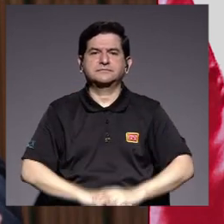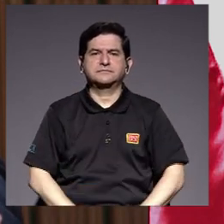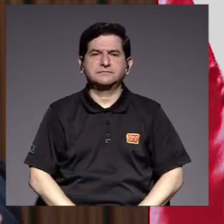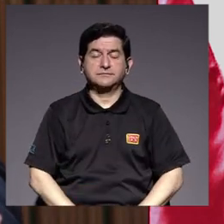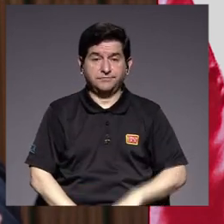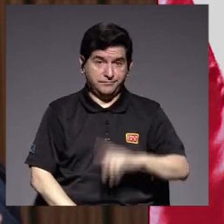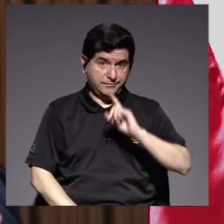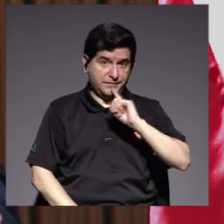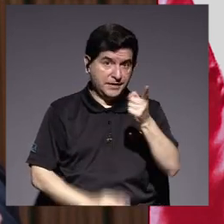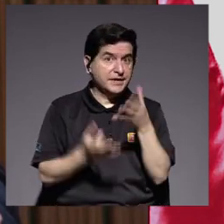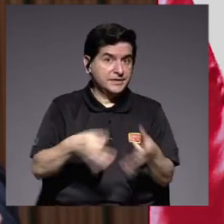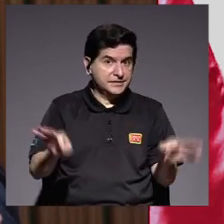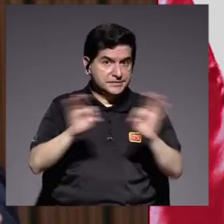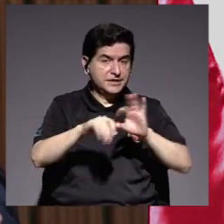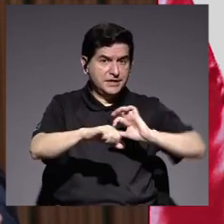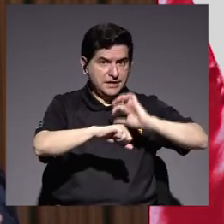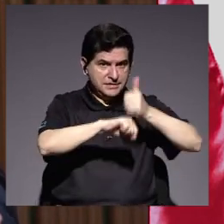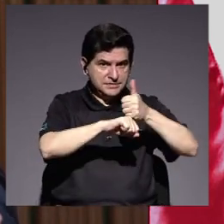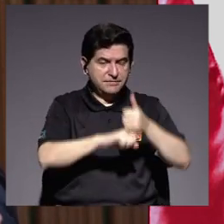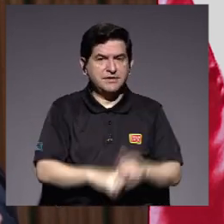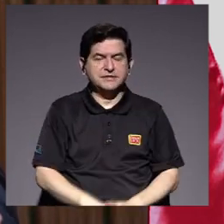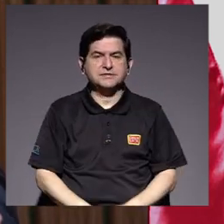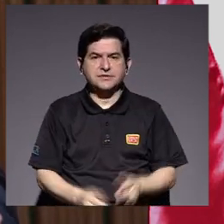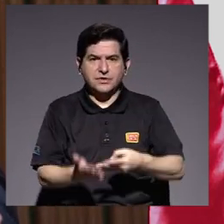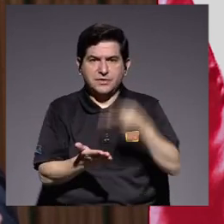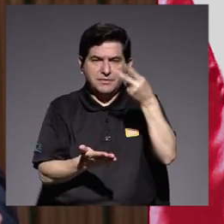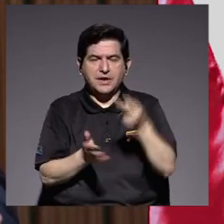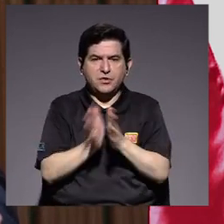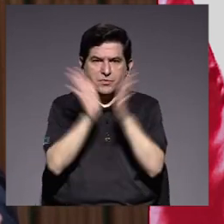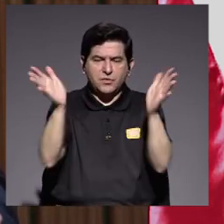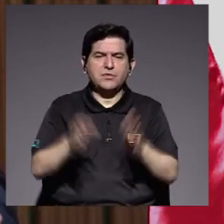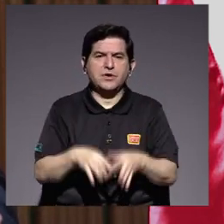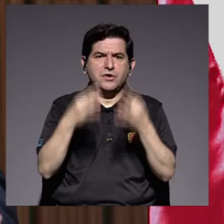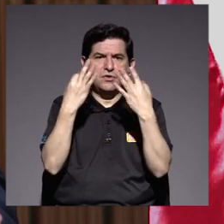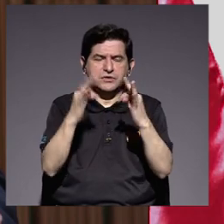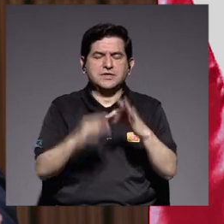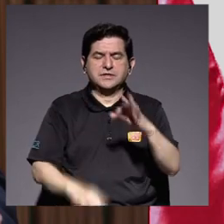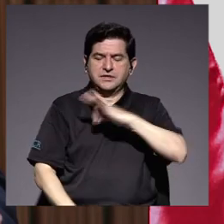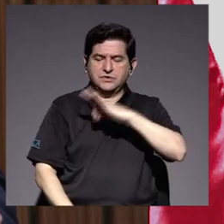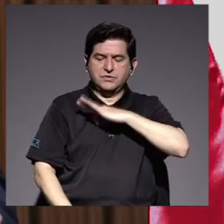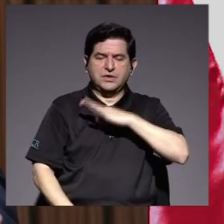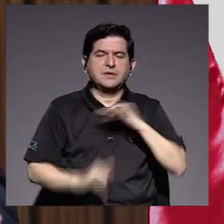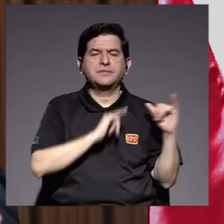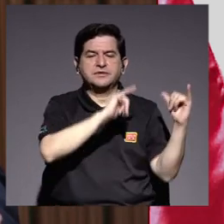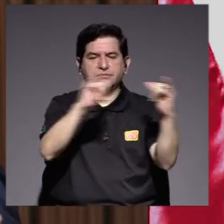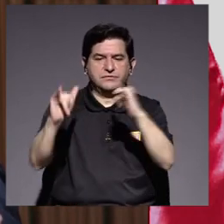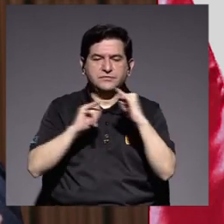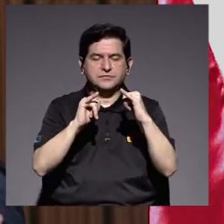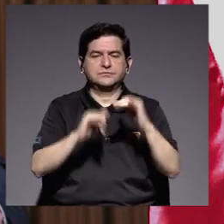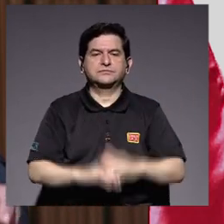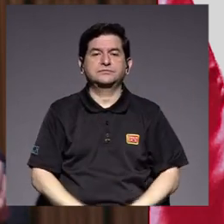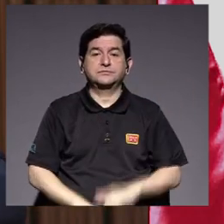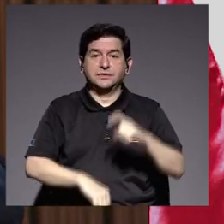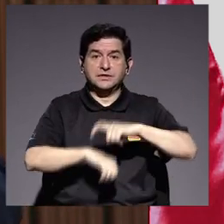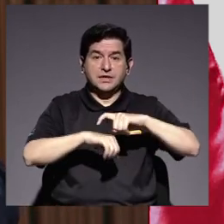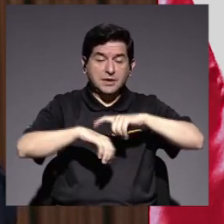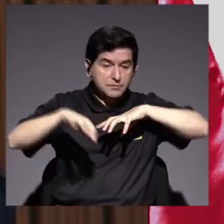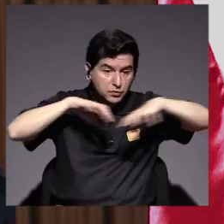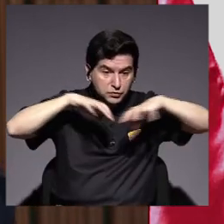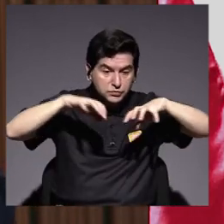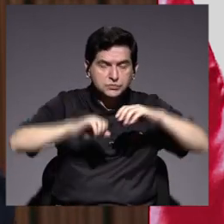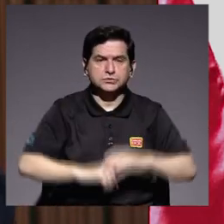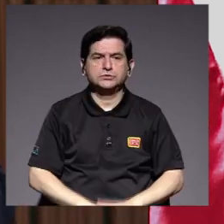Valga decir, la creación de valor público mediante acciones tendientes al logro del bien común. tiempos dinámicos